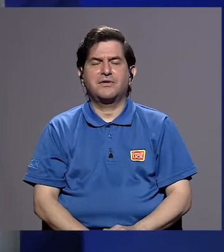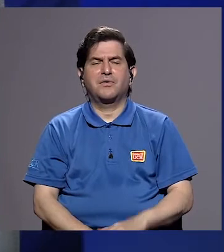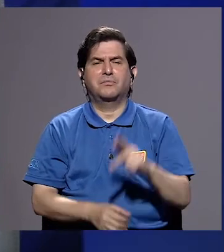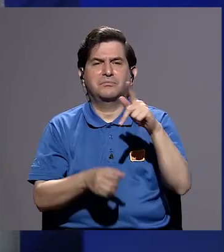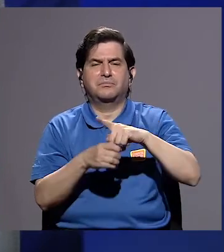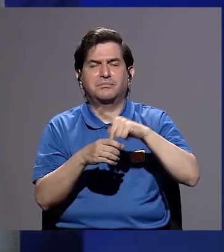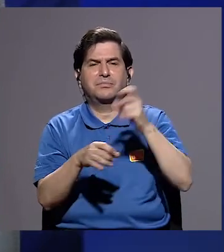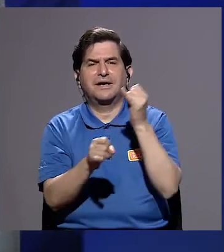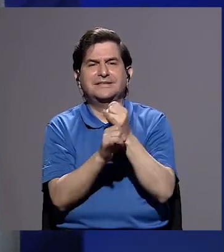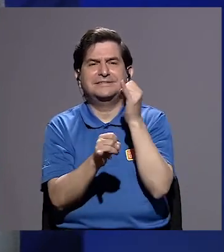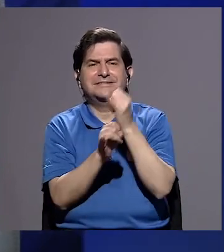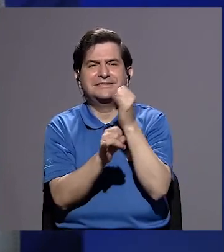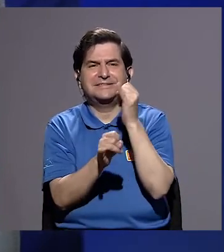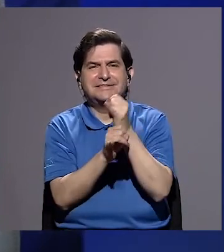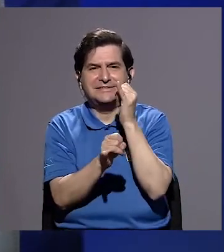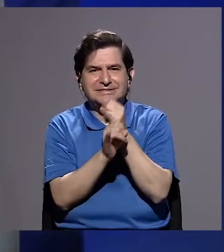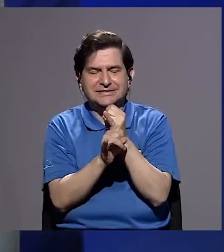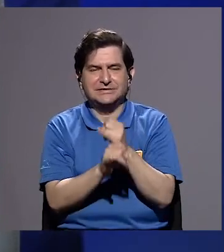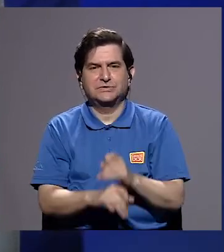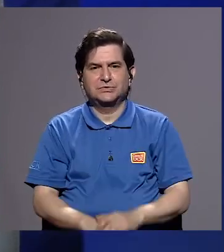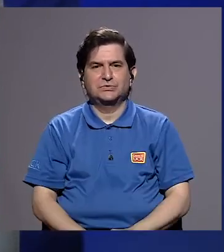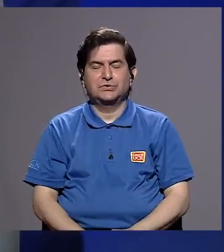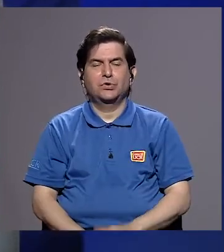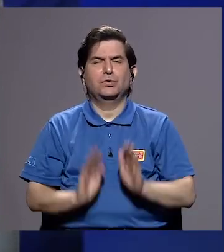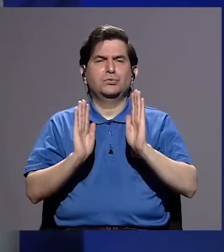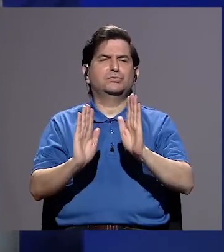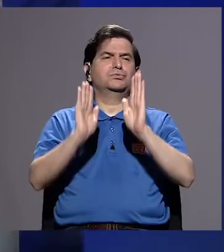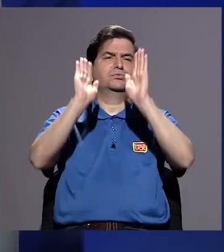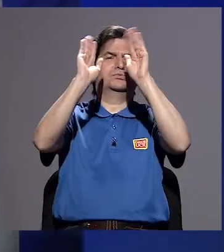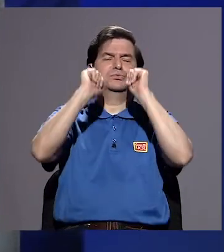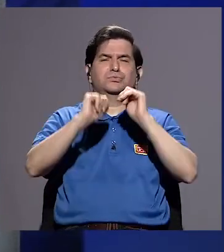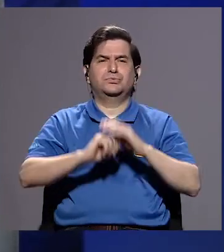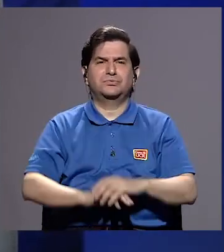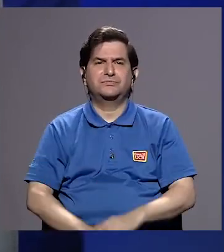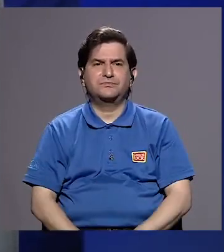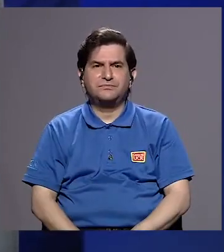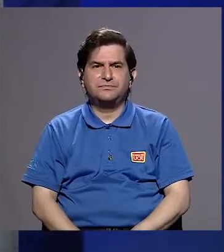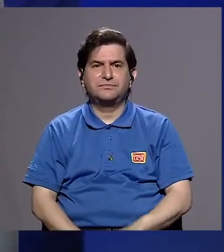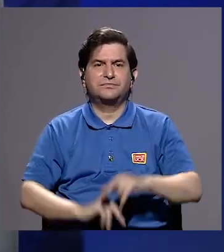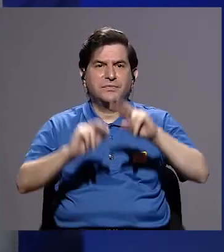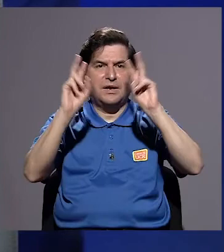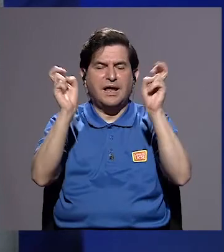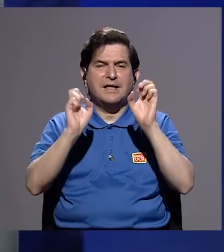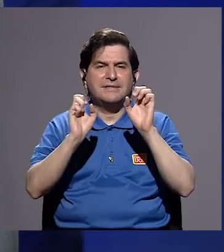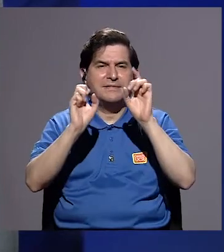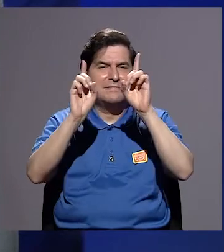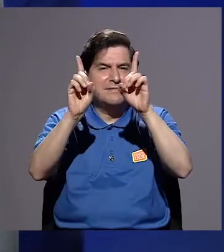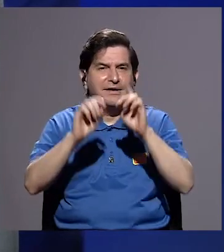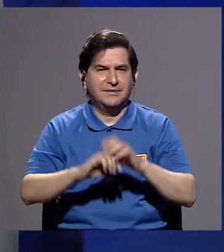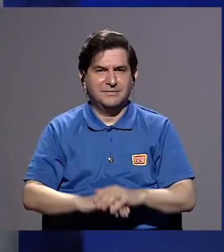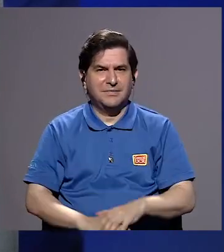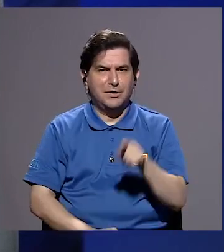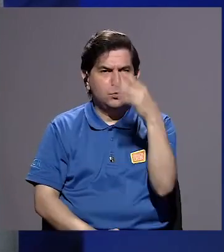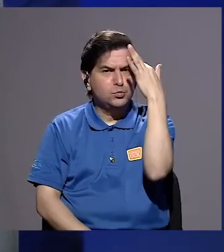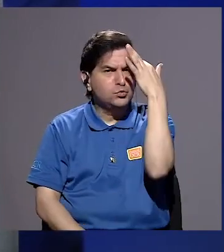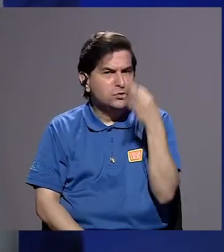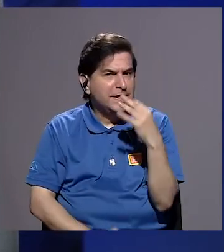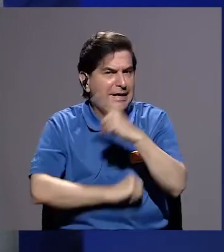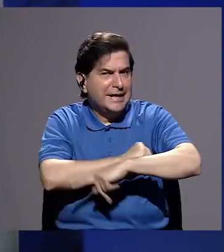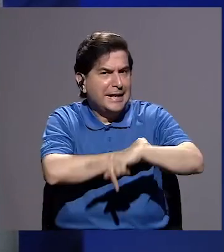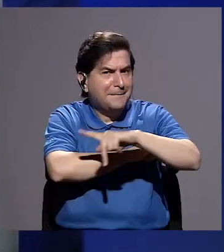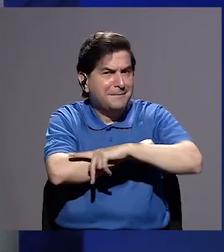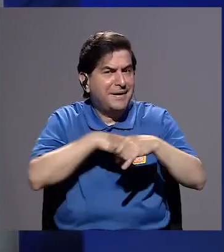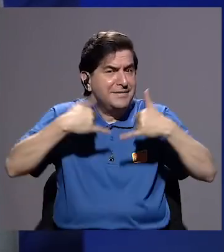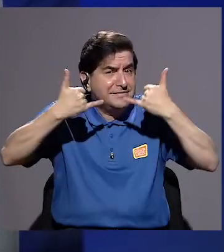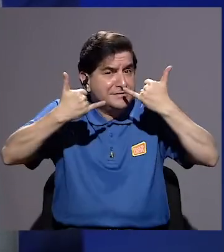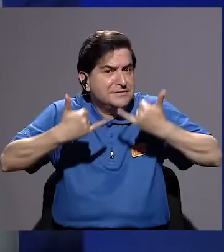de pertenecer a instituciones de excelencia. En materia educativa, ¿considera que